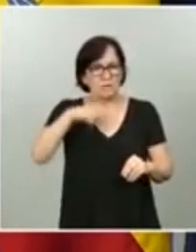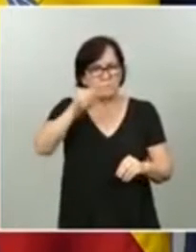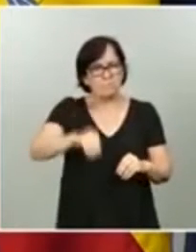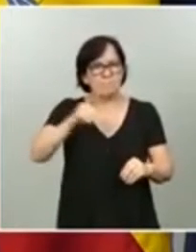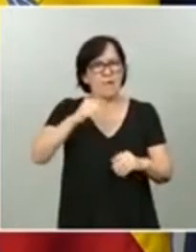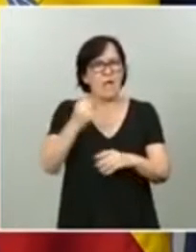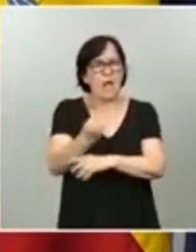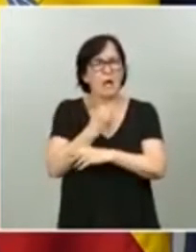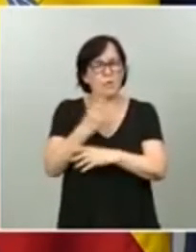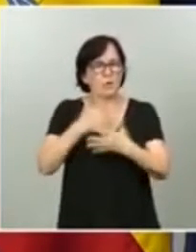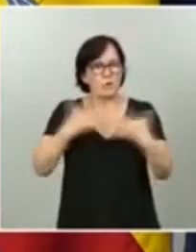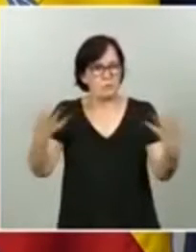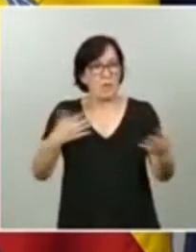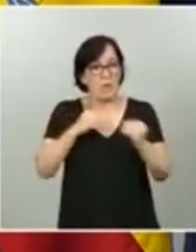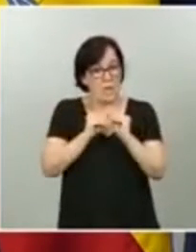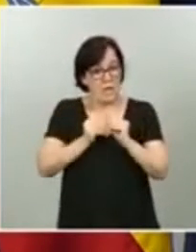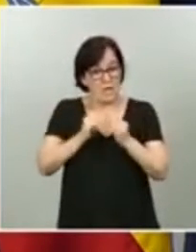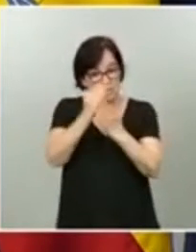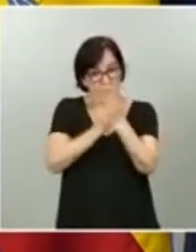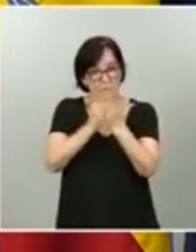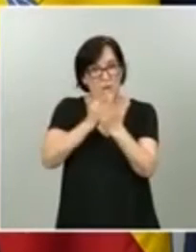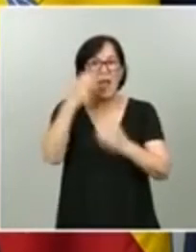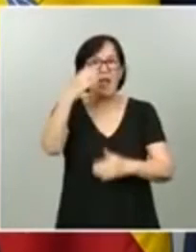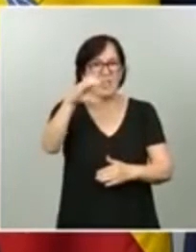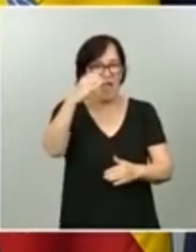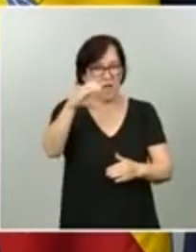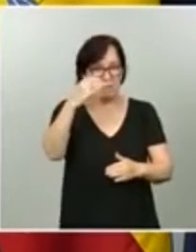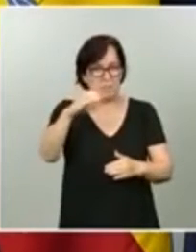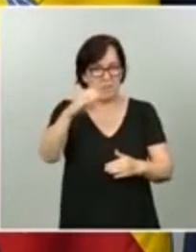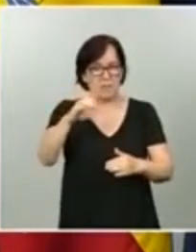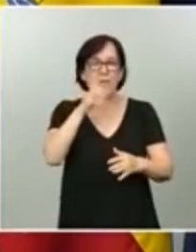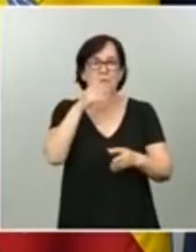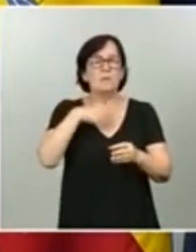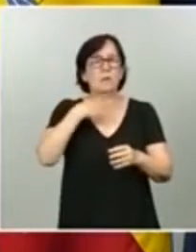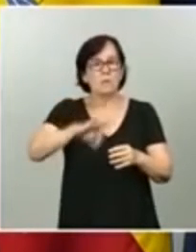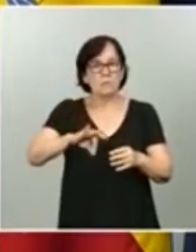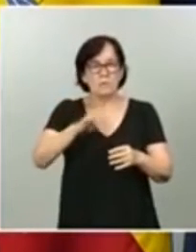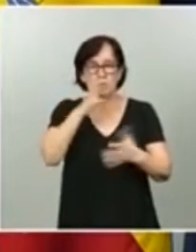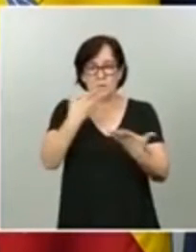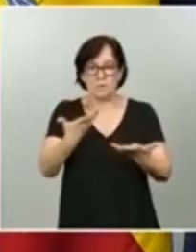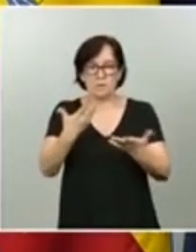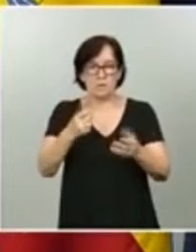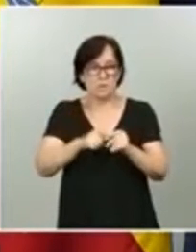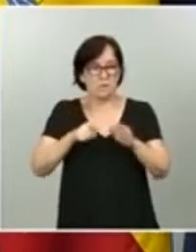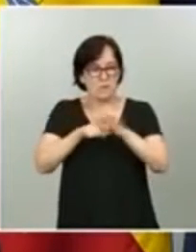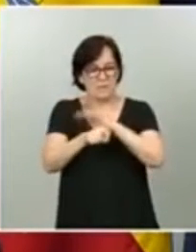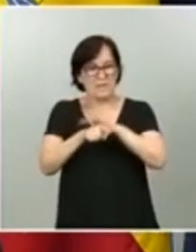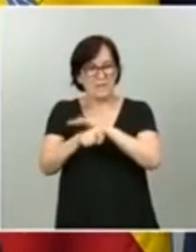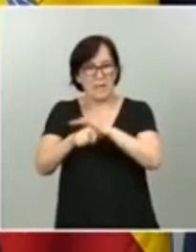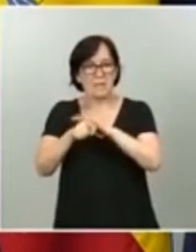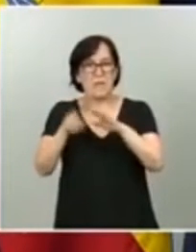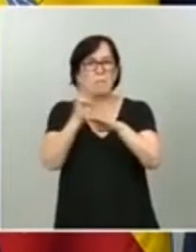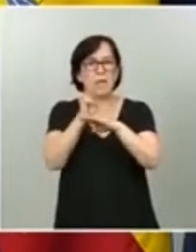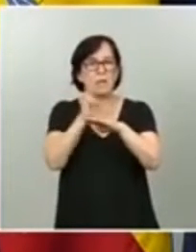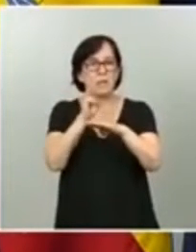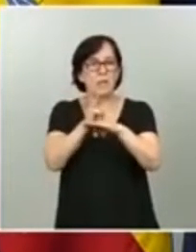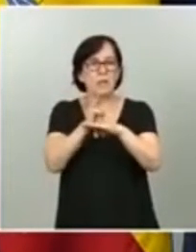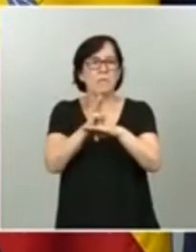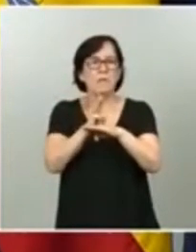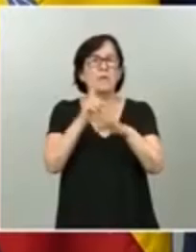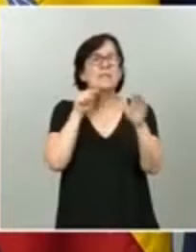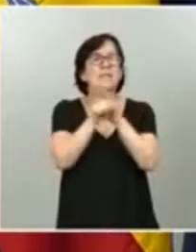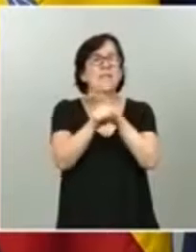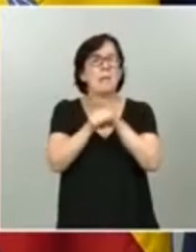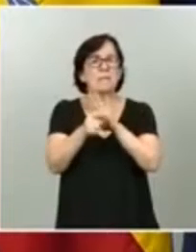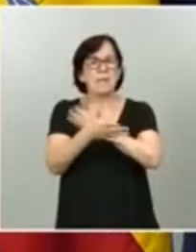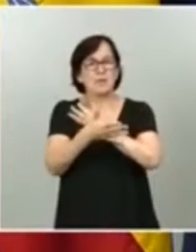la conformación de la misma el CERMI y por eso espero que cuente, ahora que empieza su tramitación parlamentaria, con una tramitación rápida,